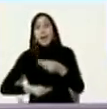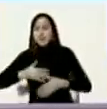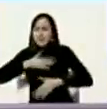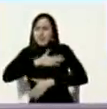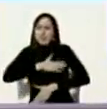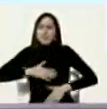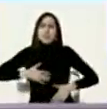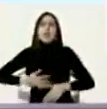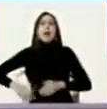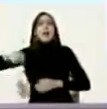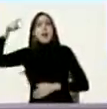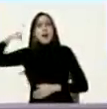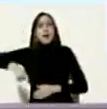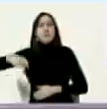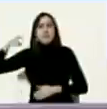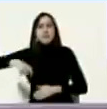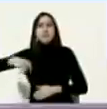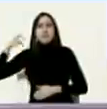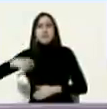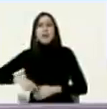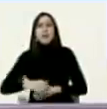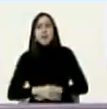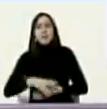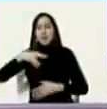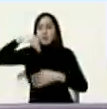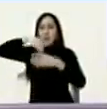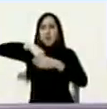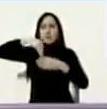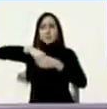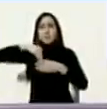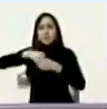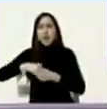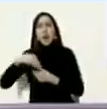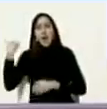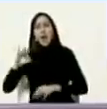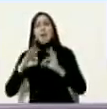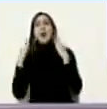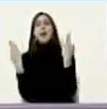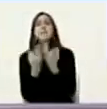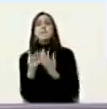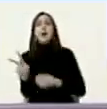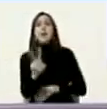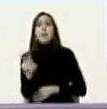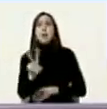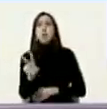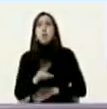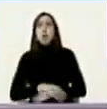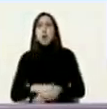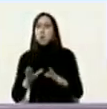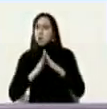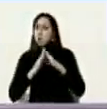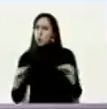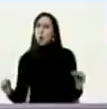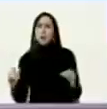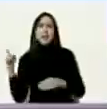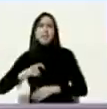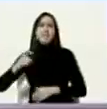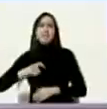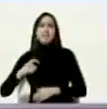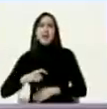necesidades internas de la familia venezolana todas sus necesidades